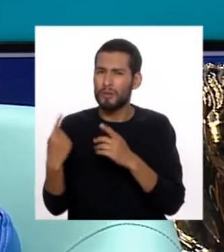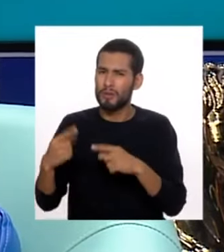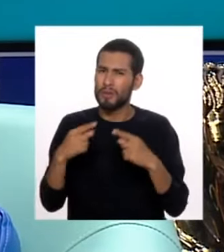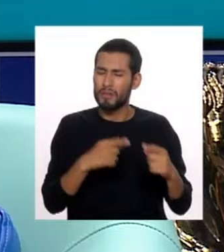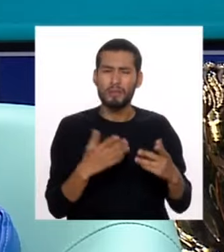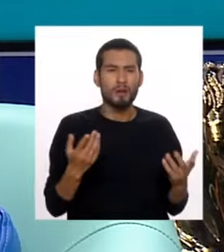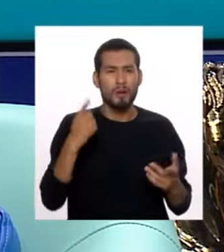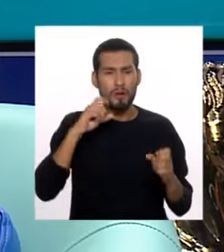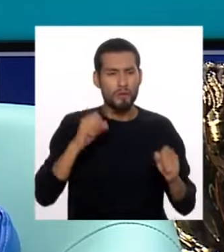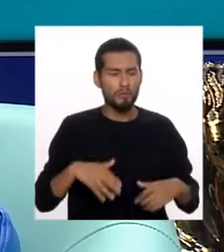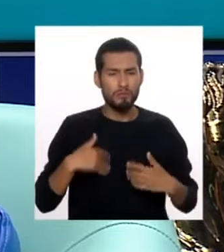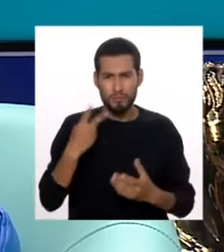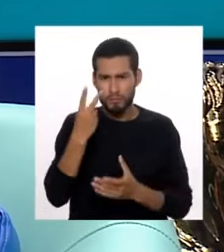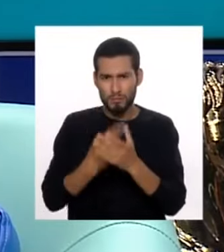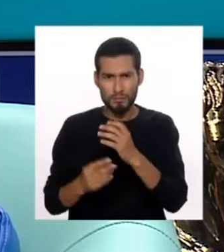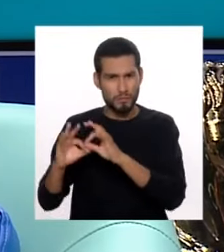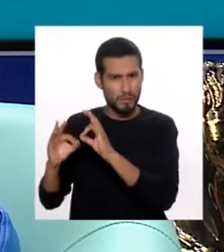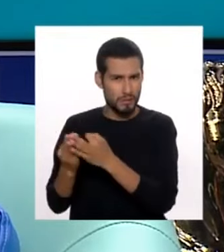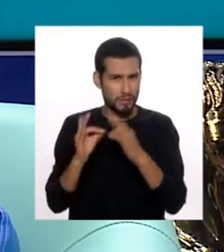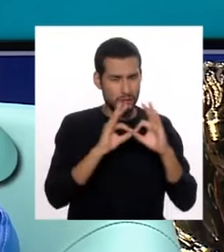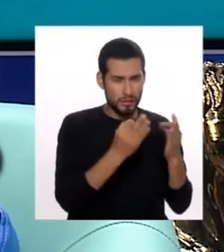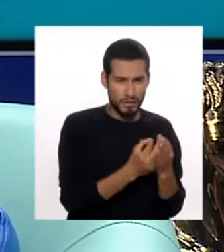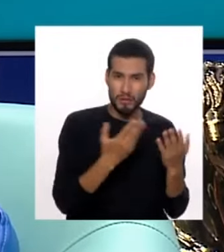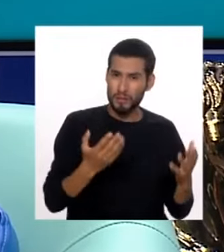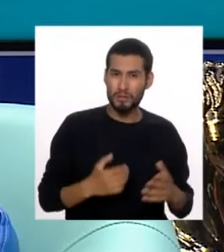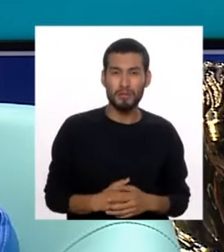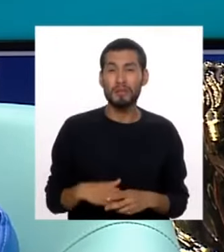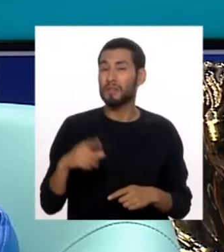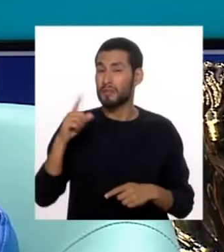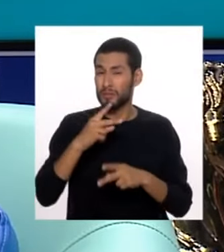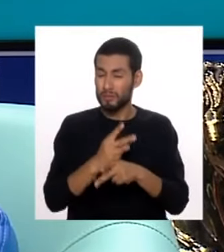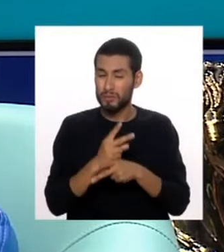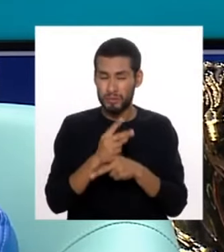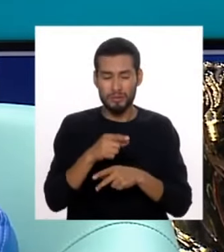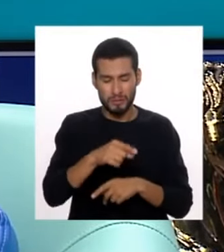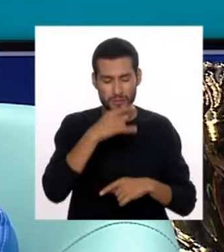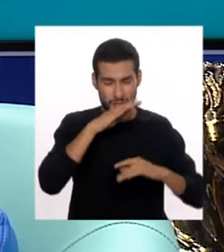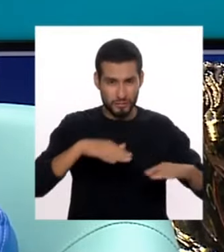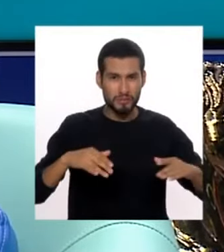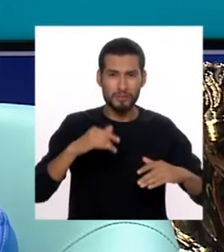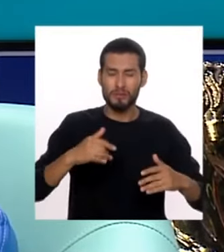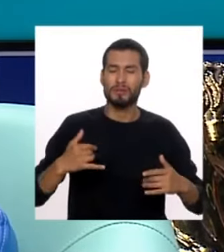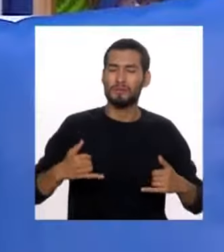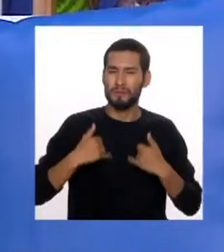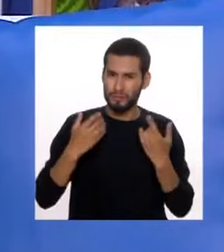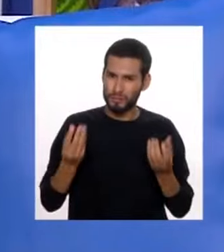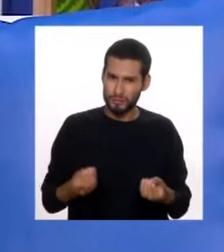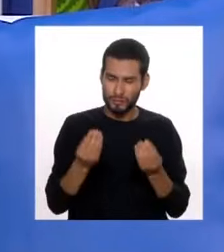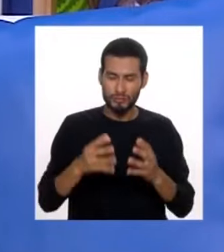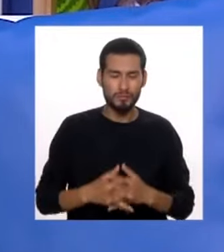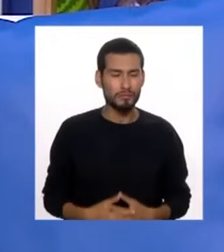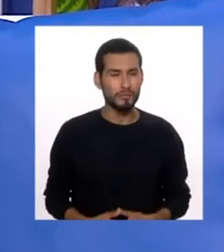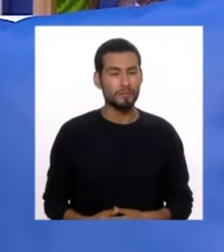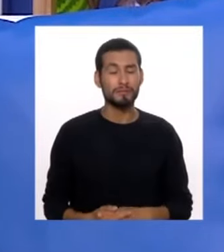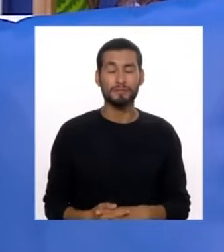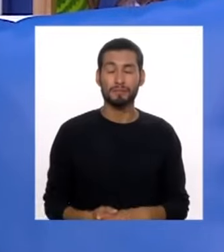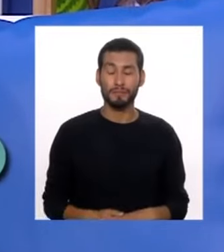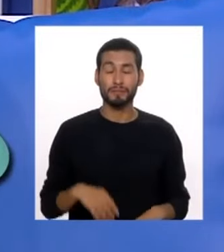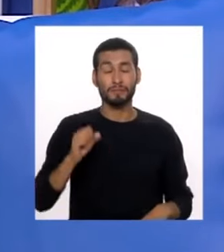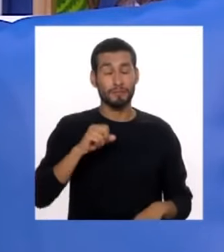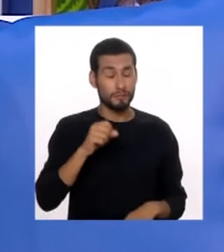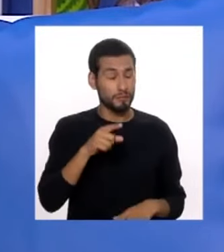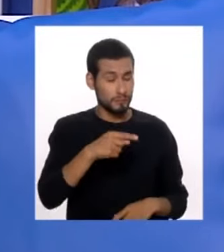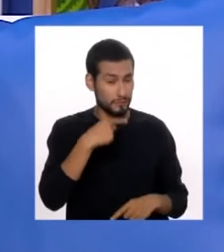ustedes tienen para ambas familias? Y finalmente lo que tenemos que cuidar acá es al niño y al joven. Exactamente, Fátima. Lo que tú has